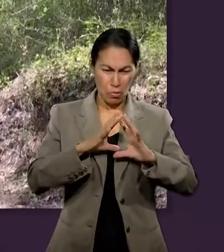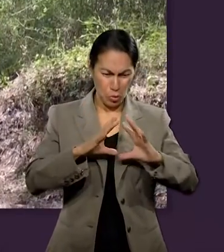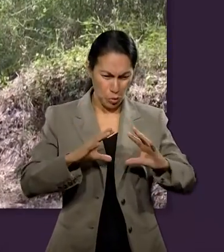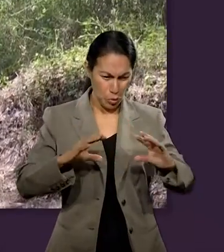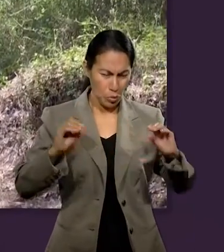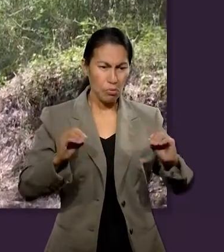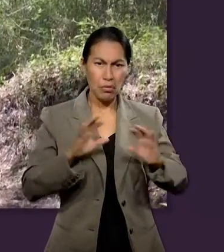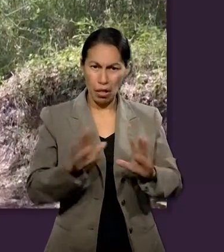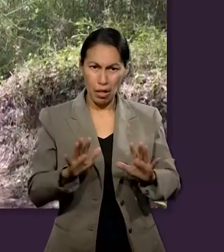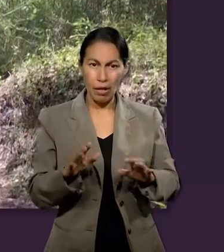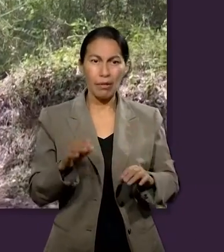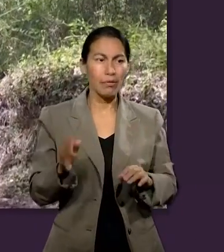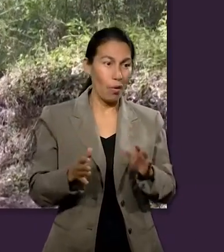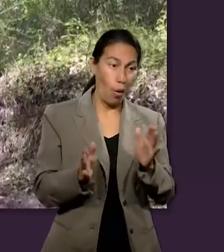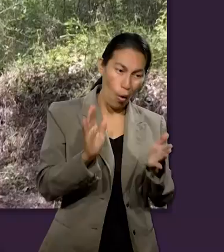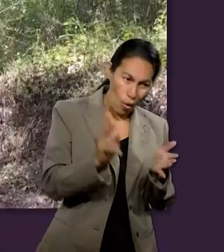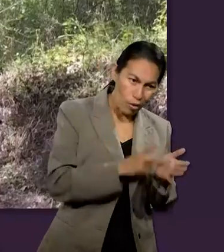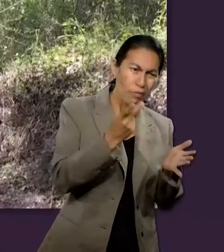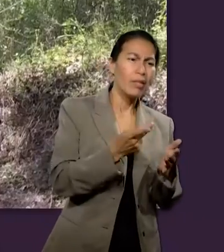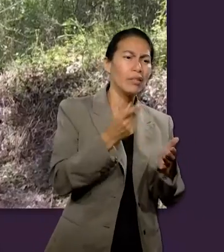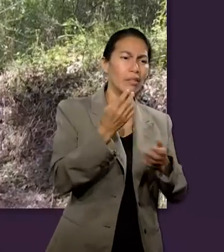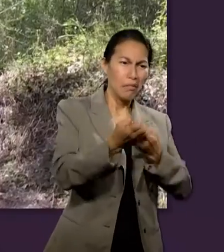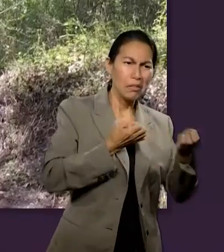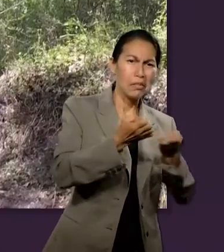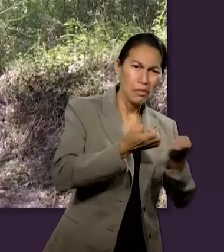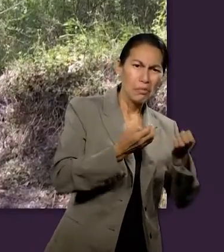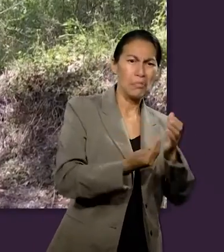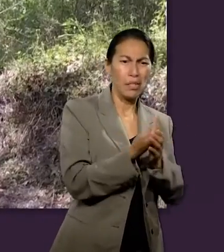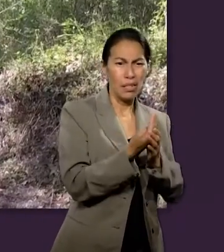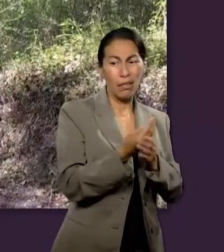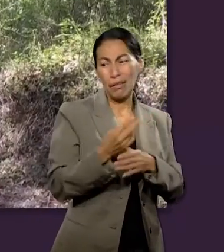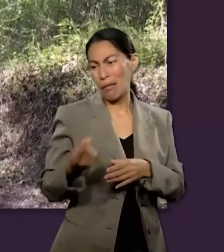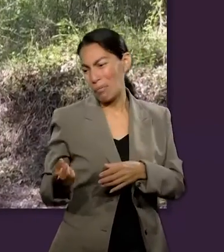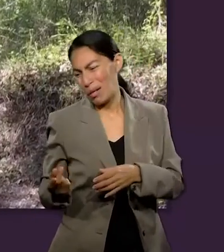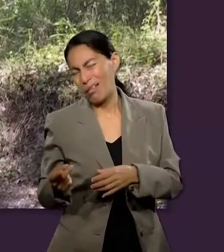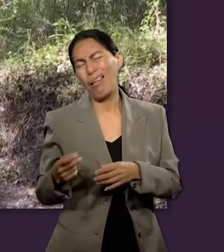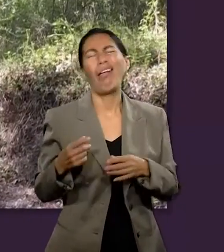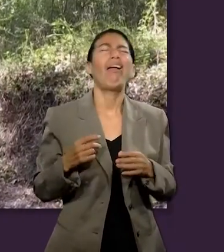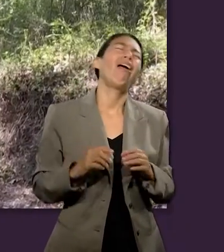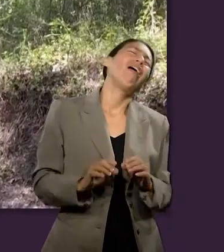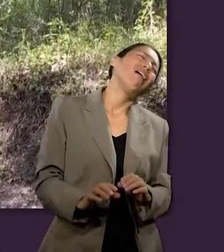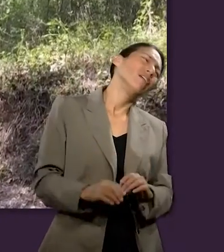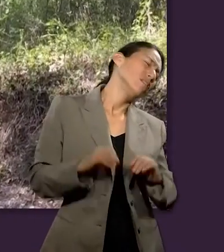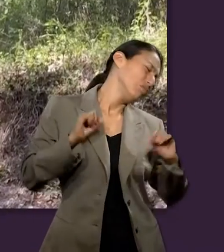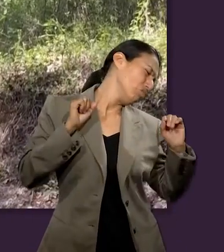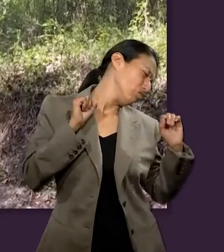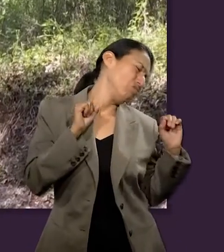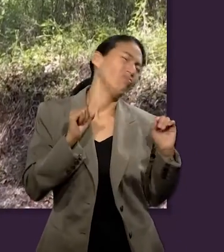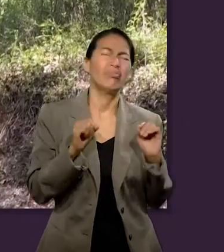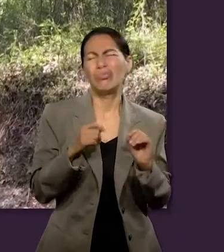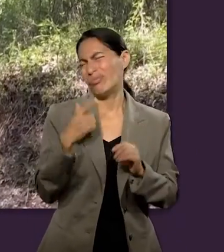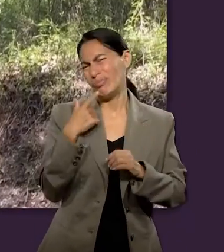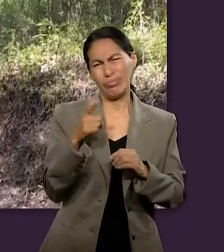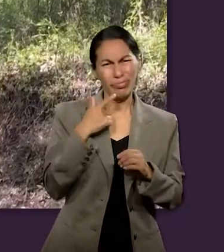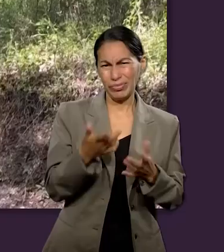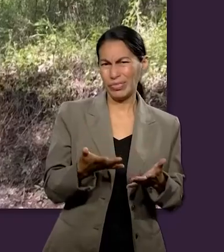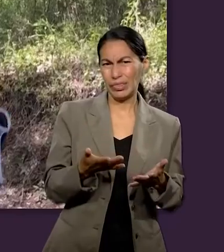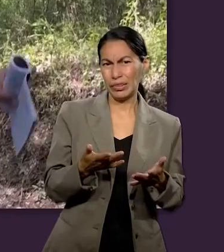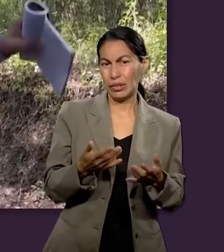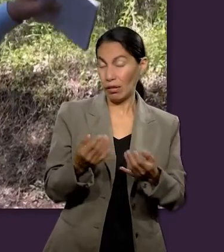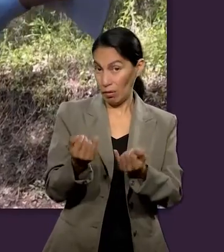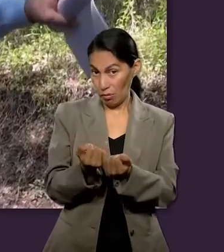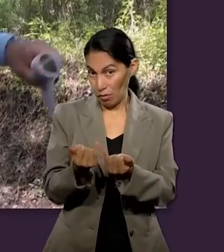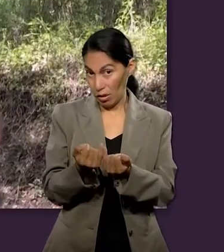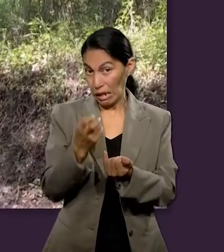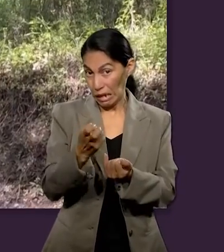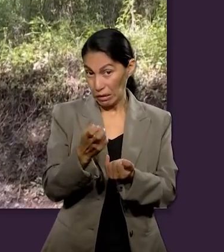Cuando el médico se recupera y quiere retomar su rutina ahora él tenía que levantar al perro y el perro no quería